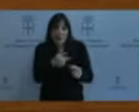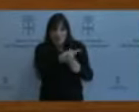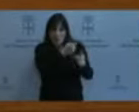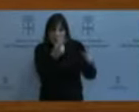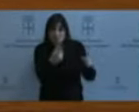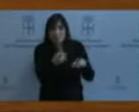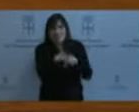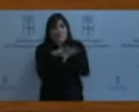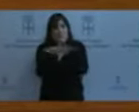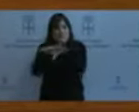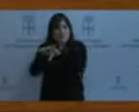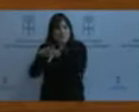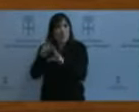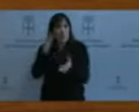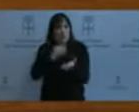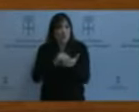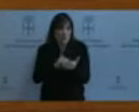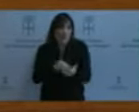Aquí está el señor López.